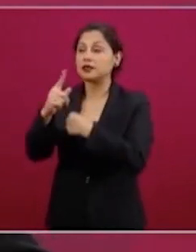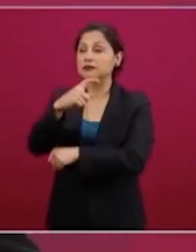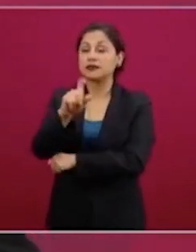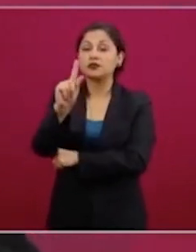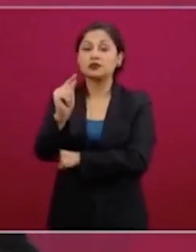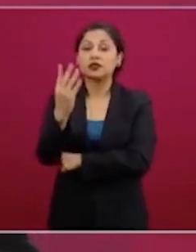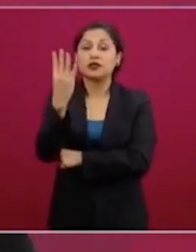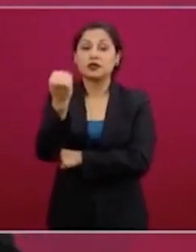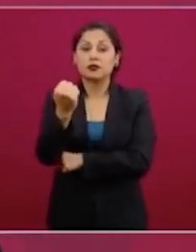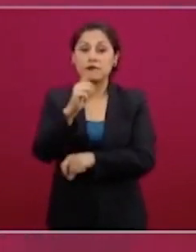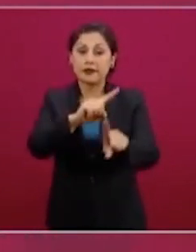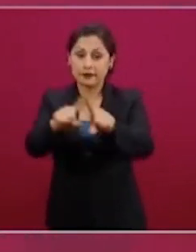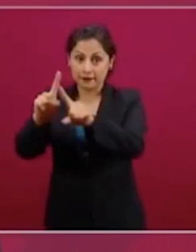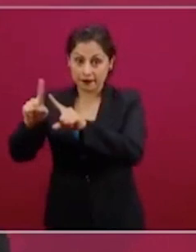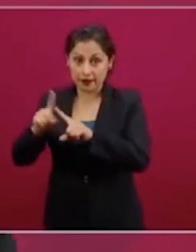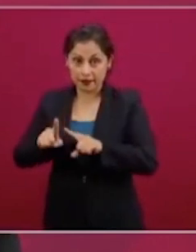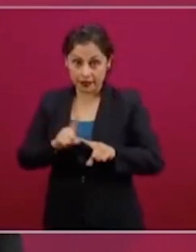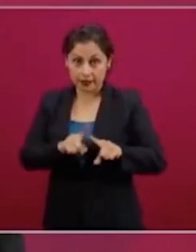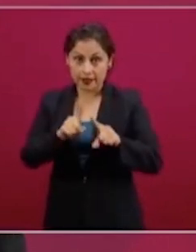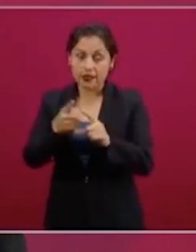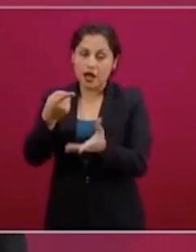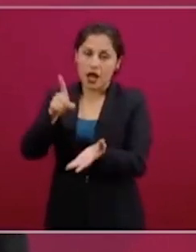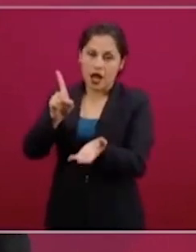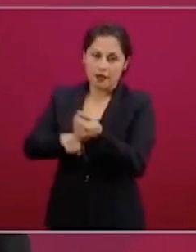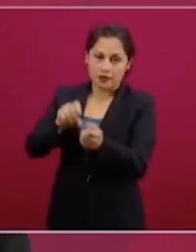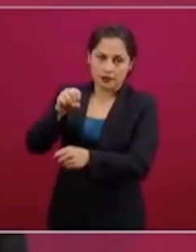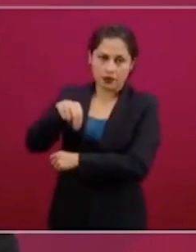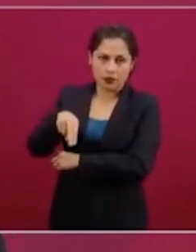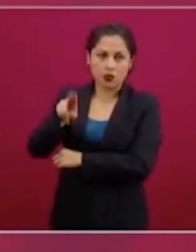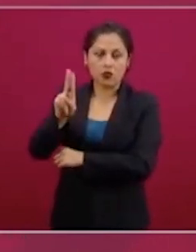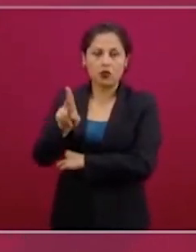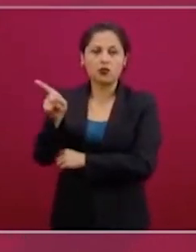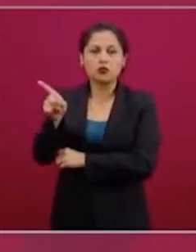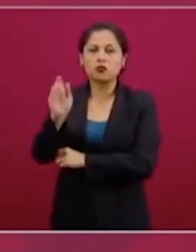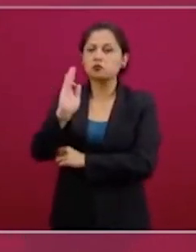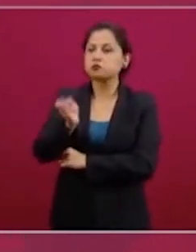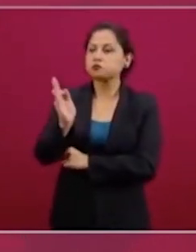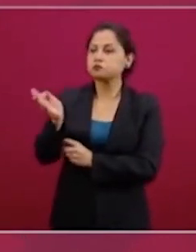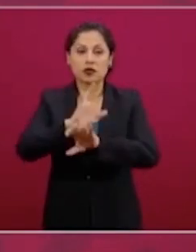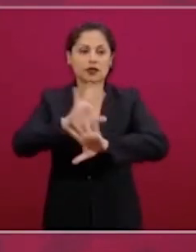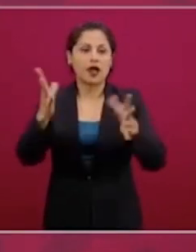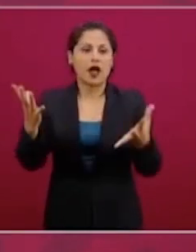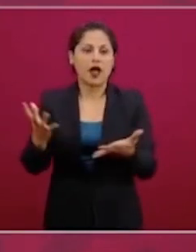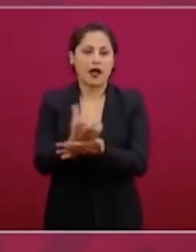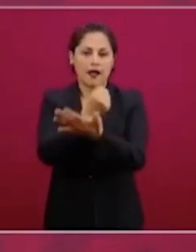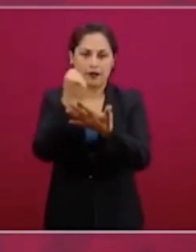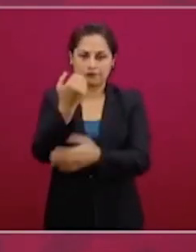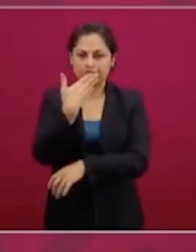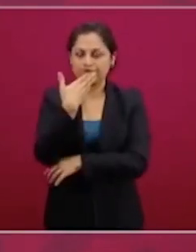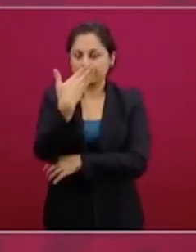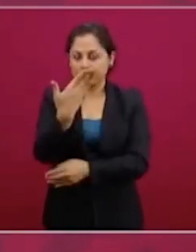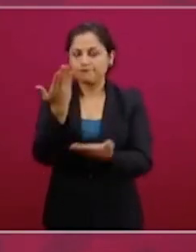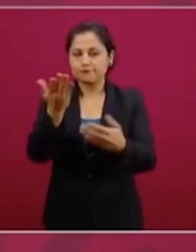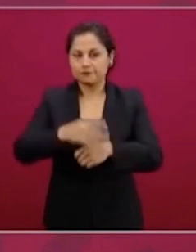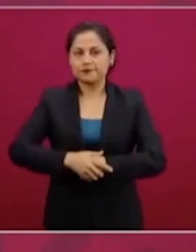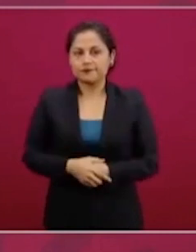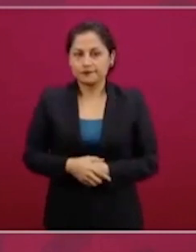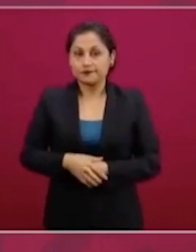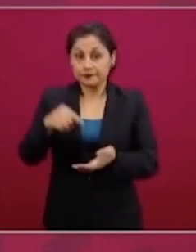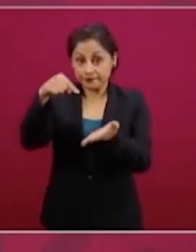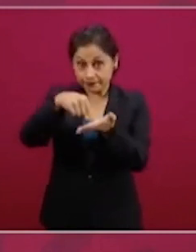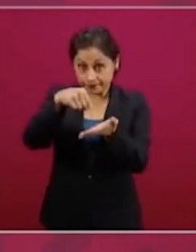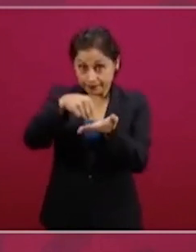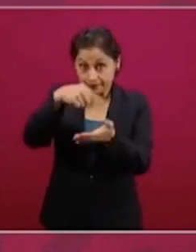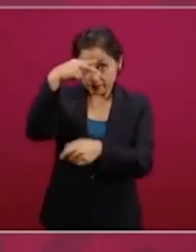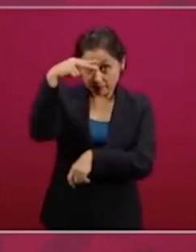ciento de la Organización de las Naciones Unidas, aprobara esta resolución. Es la resolución que México ha